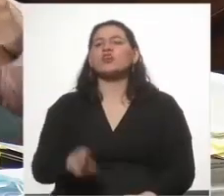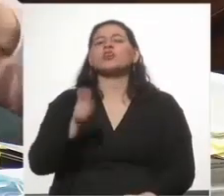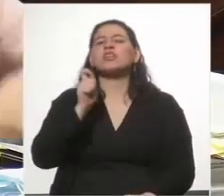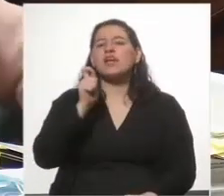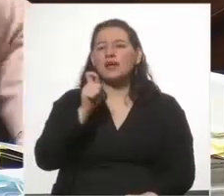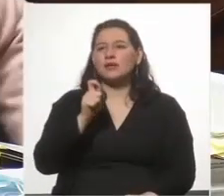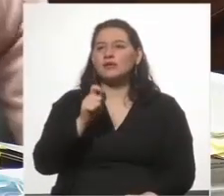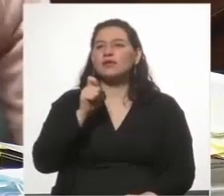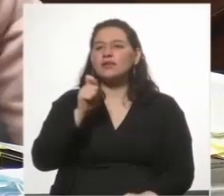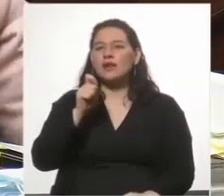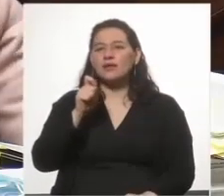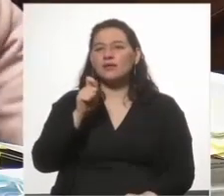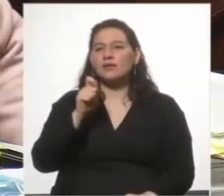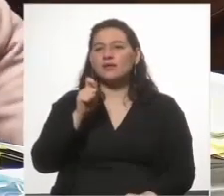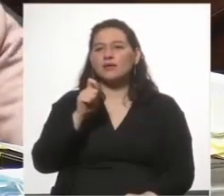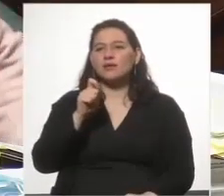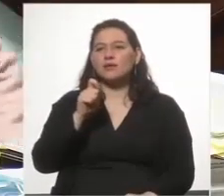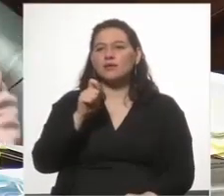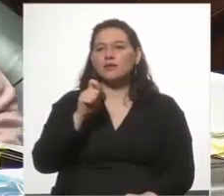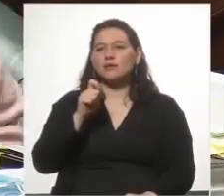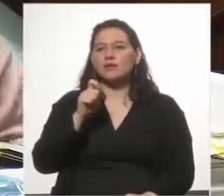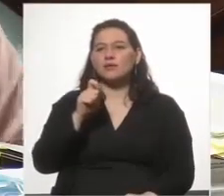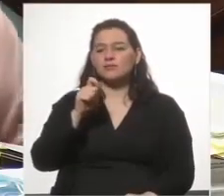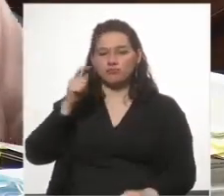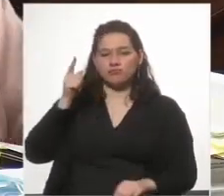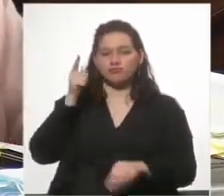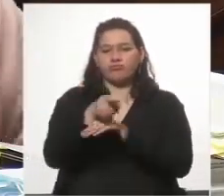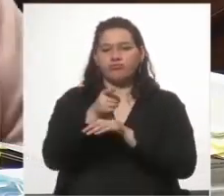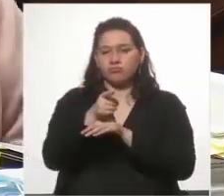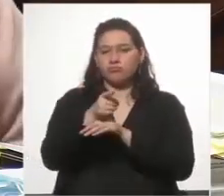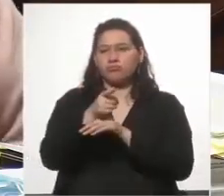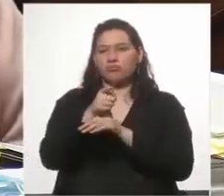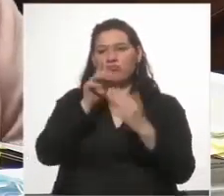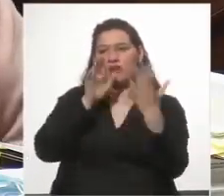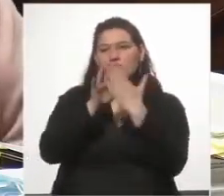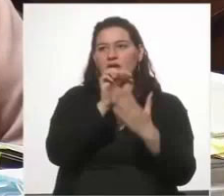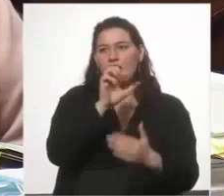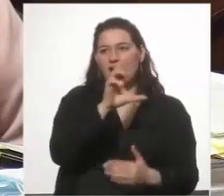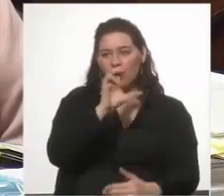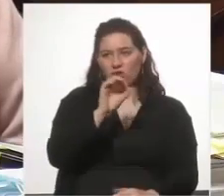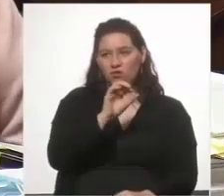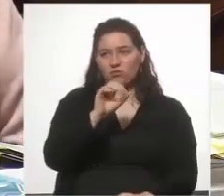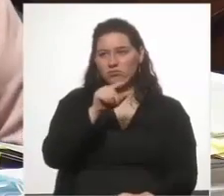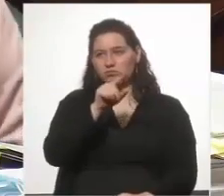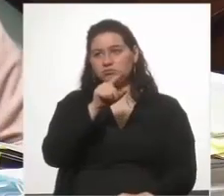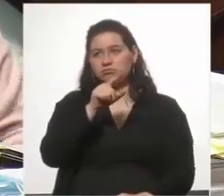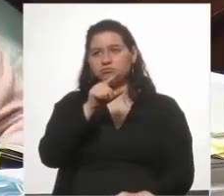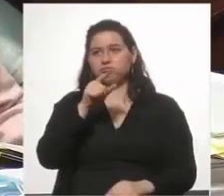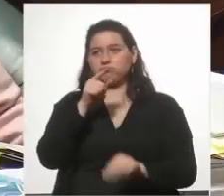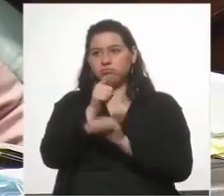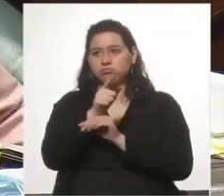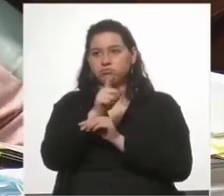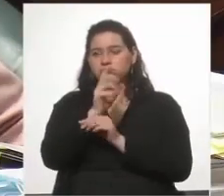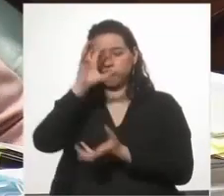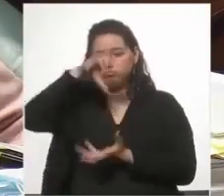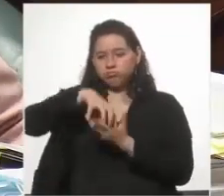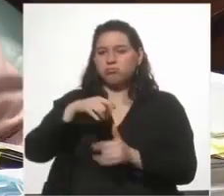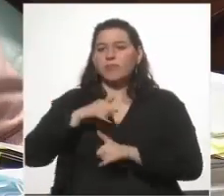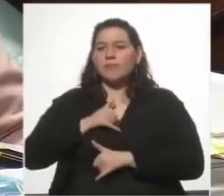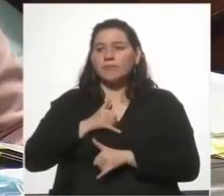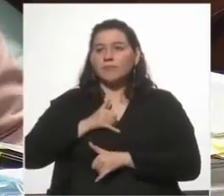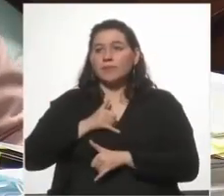estaban en frente de los que acusaban a Erro en una dependencia militar?